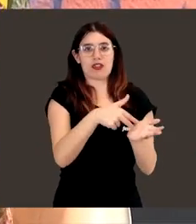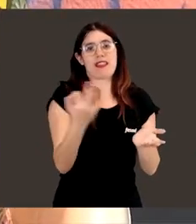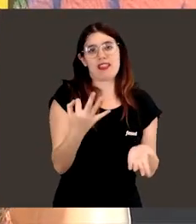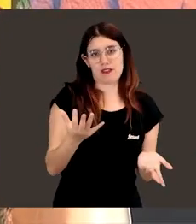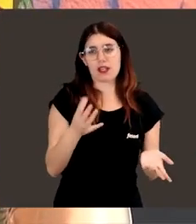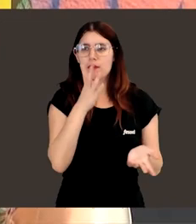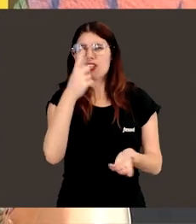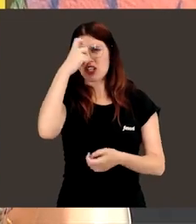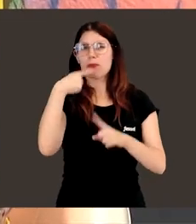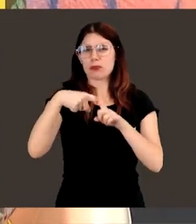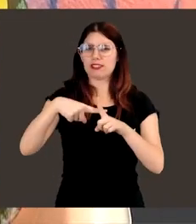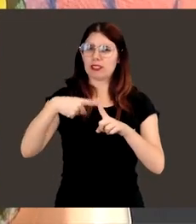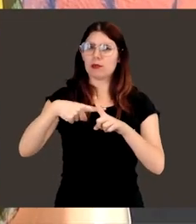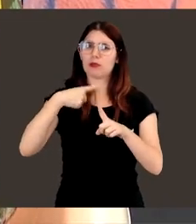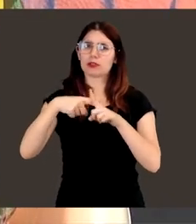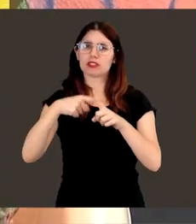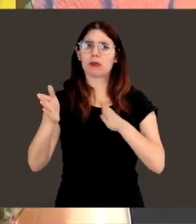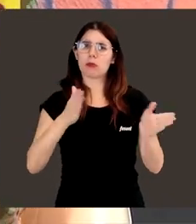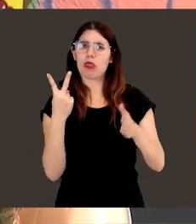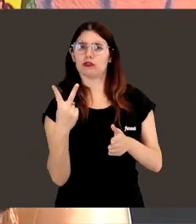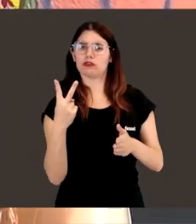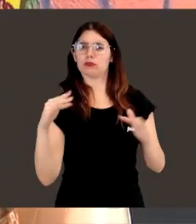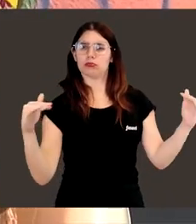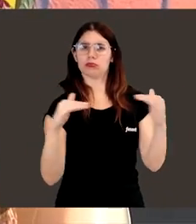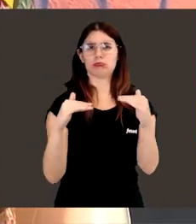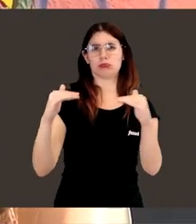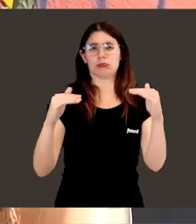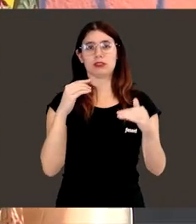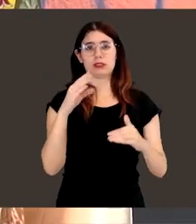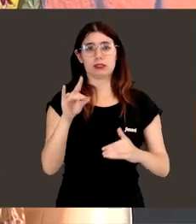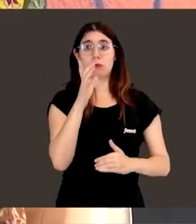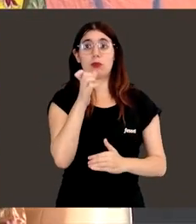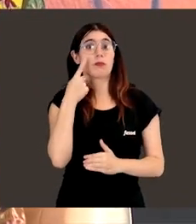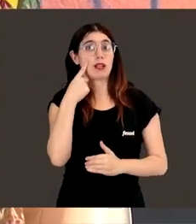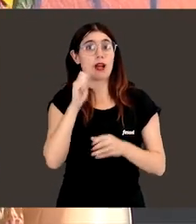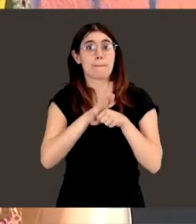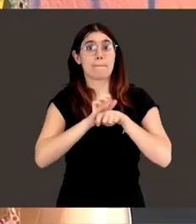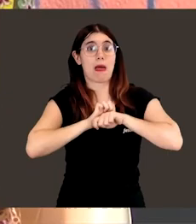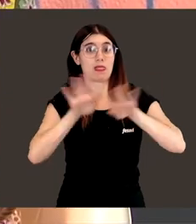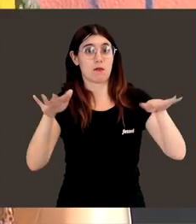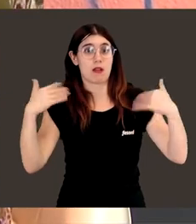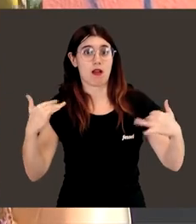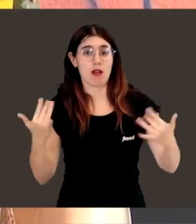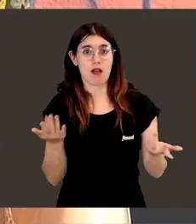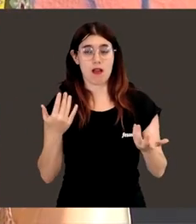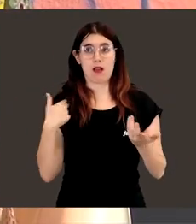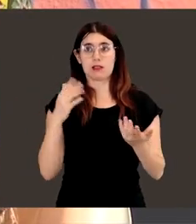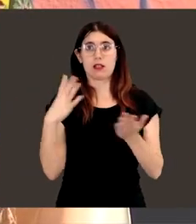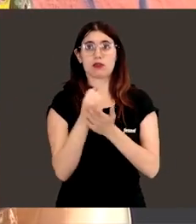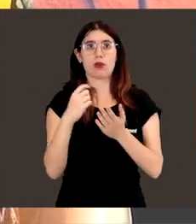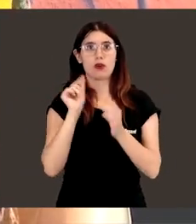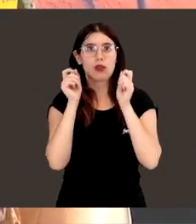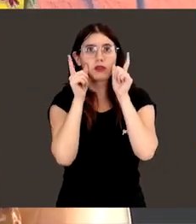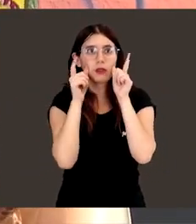Pero creo que es bueno, es bueno que haya divulgación, sin duda, porque mira lo que pasó en la pandemia, la pandemia de COVID, y pronto todo el mundo descubrió la ciencia,